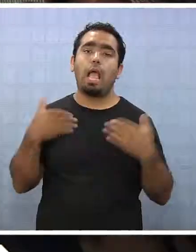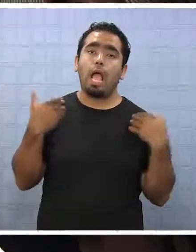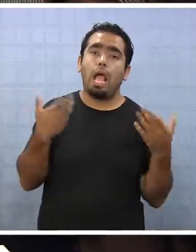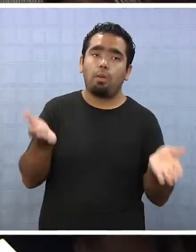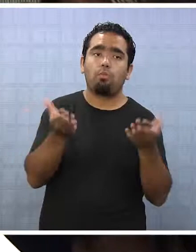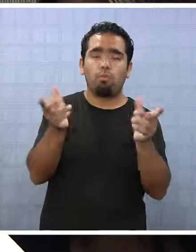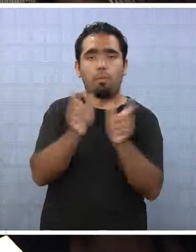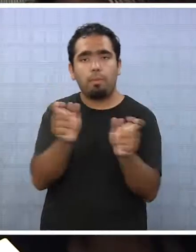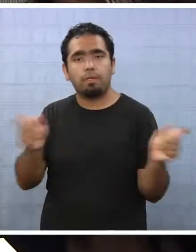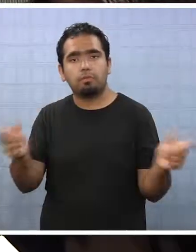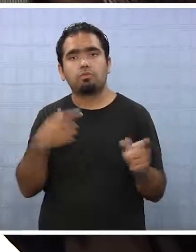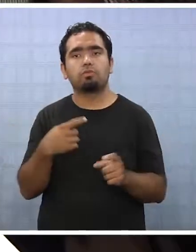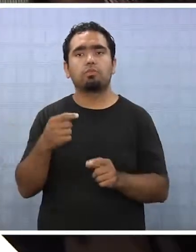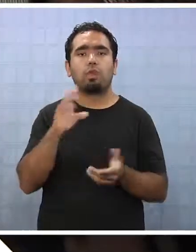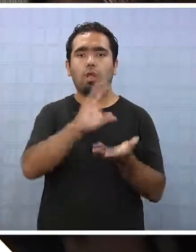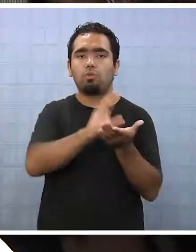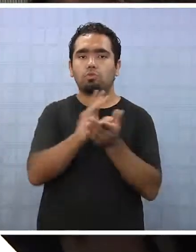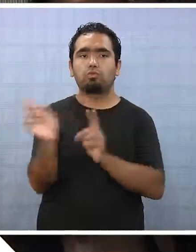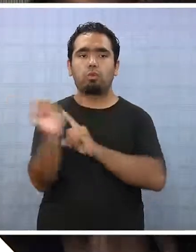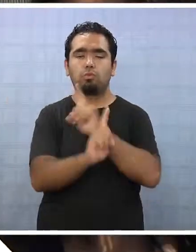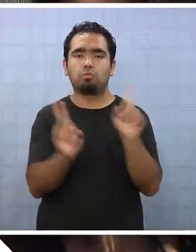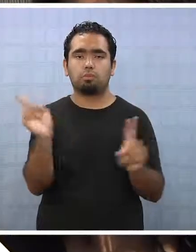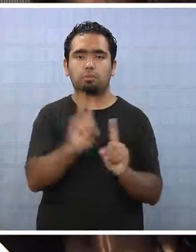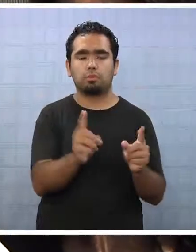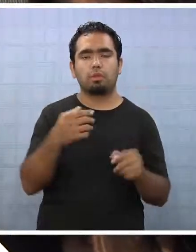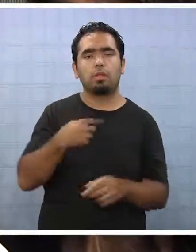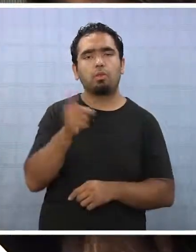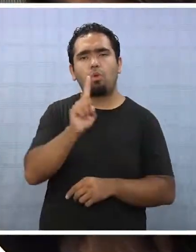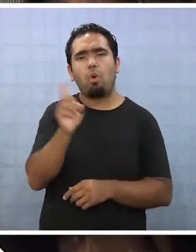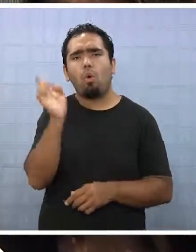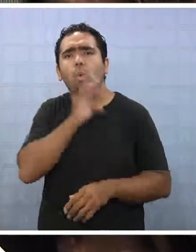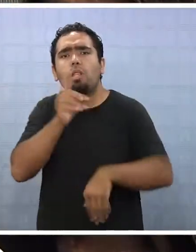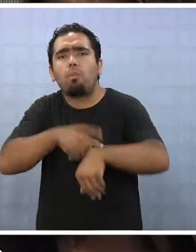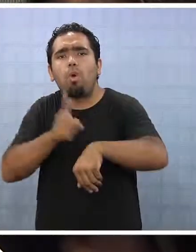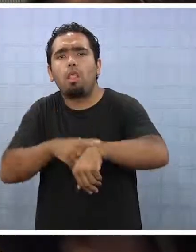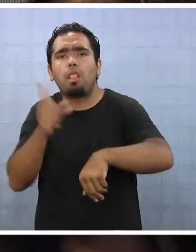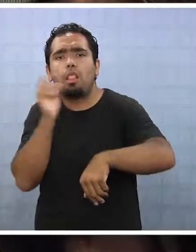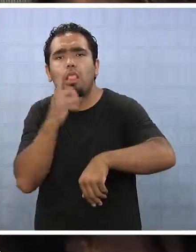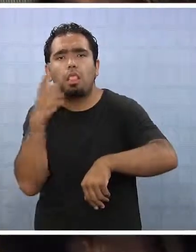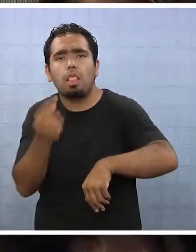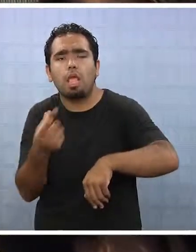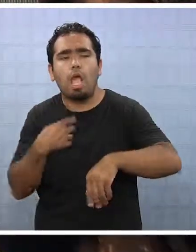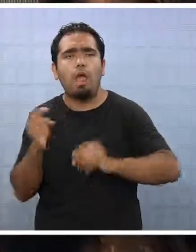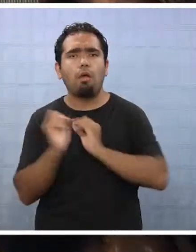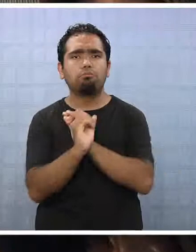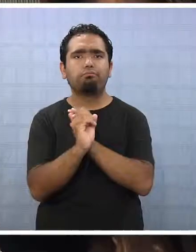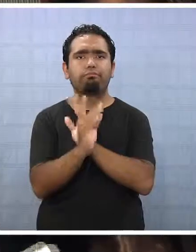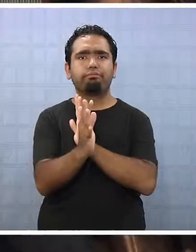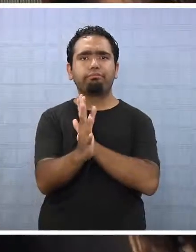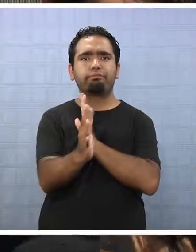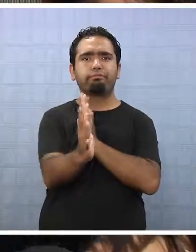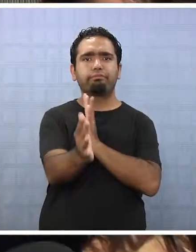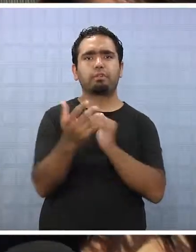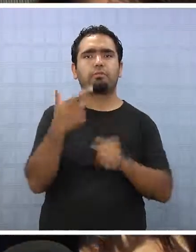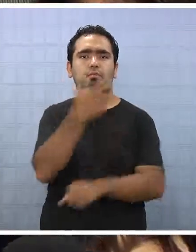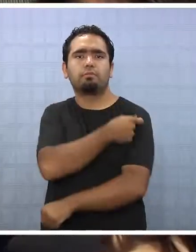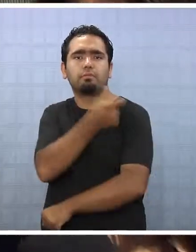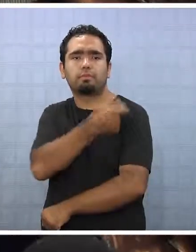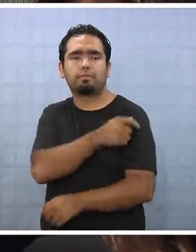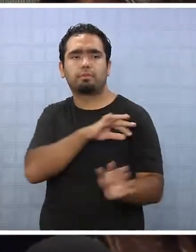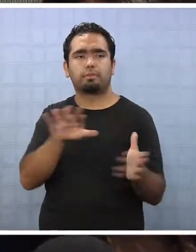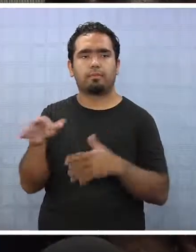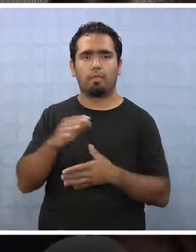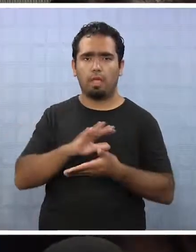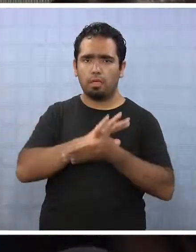asistenciales y no esperar el último día como ocurrió el año pasado, que todos estaban a última hora vacunándose, producto de que había un riesgo mayor. ¿De verdad habrá vacunas para todos?